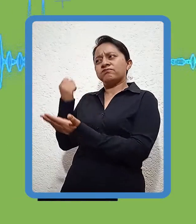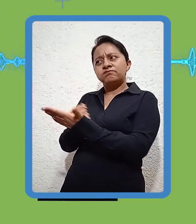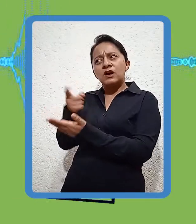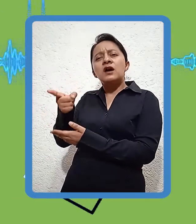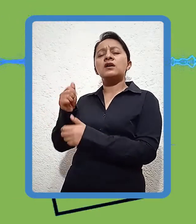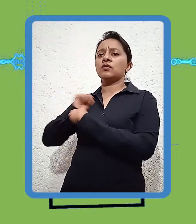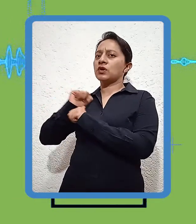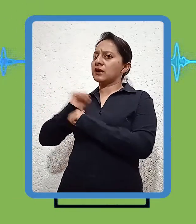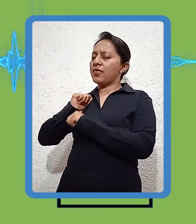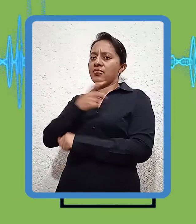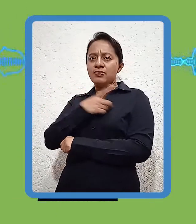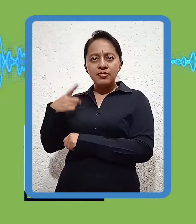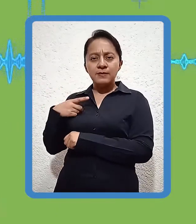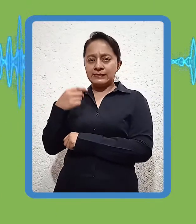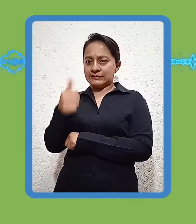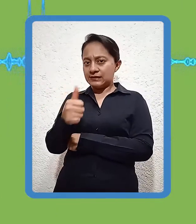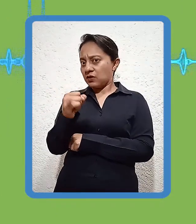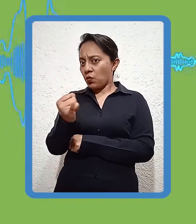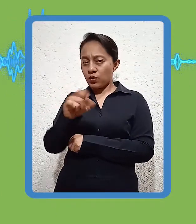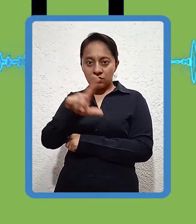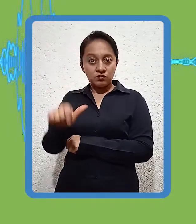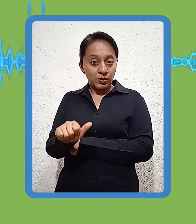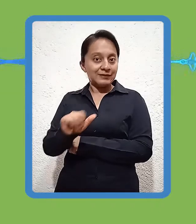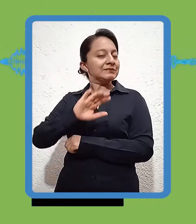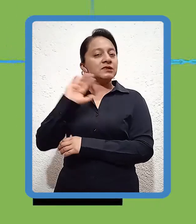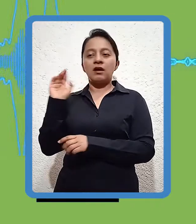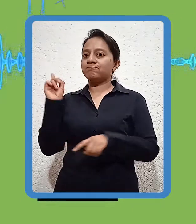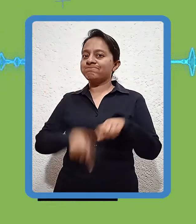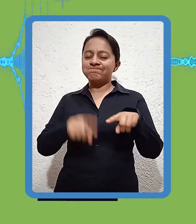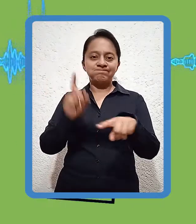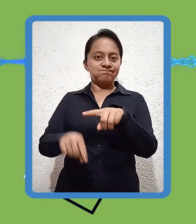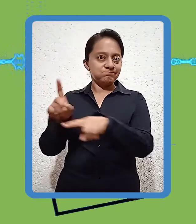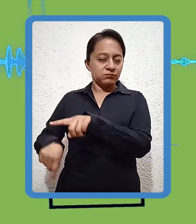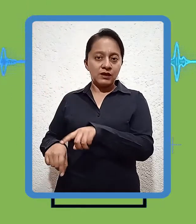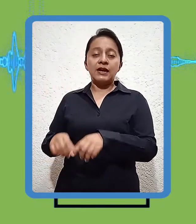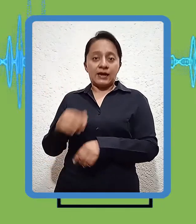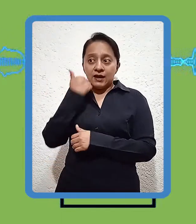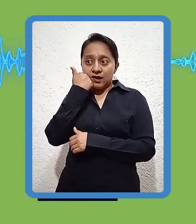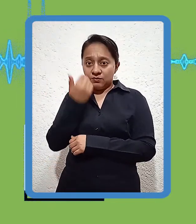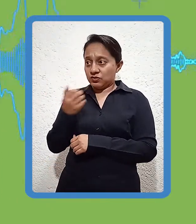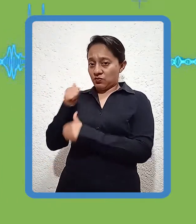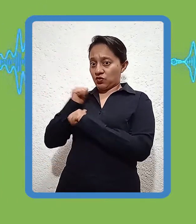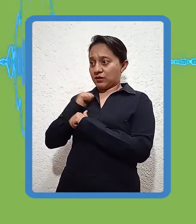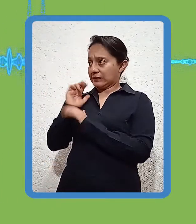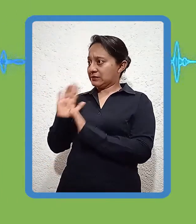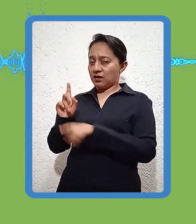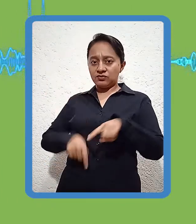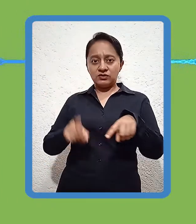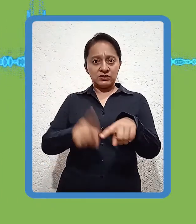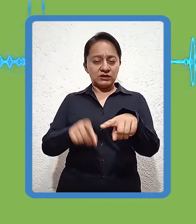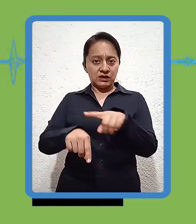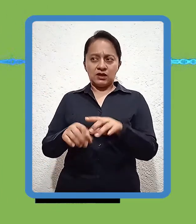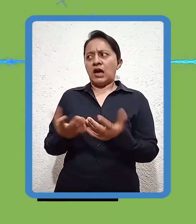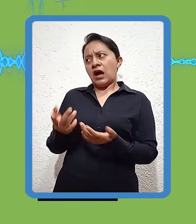Después del 6, ya no hay una excusa, ya no hay un pretexto, ya no hay nada. Queremos que llegue la autoridad y los retire.